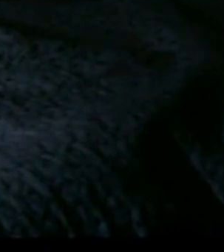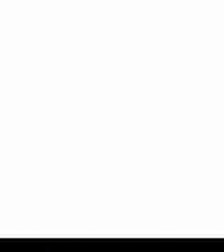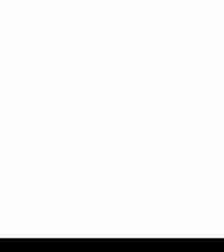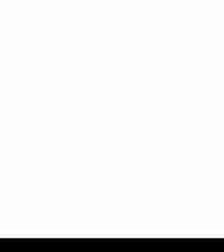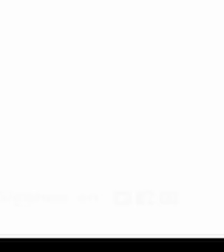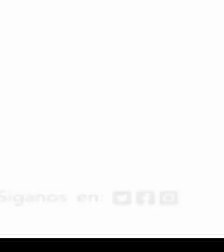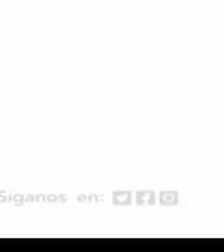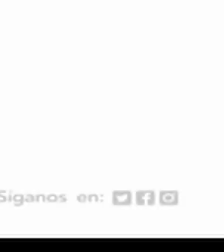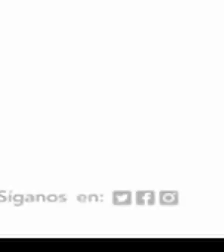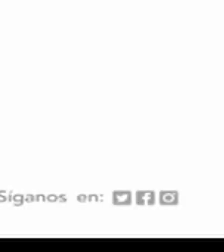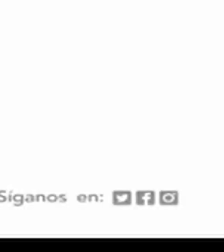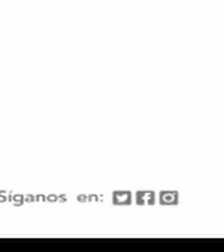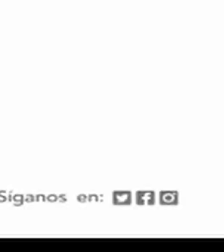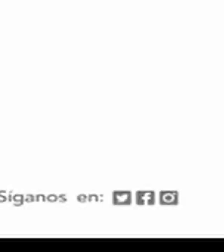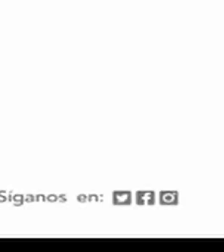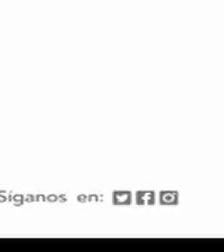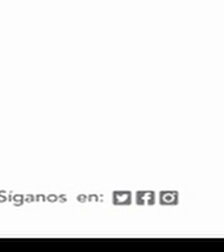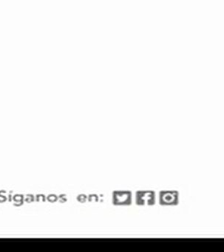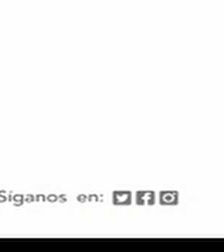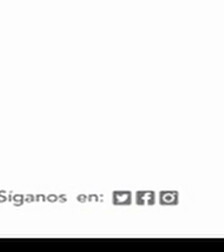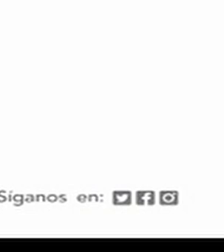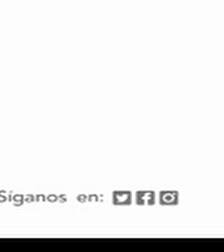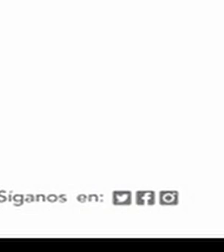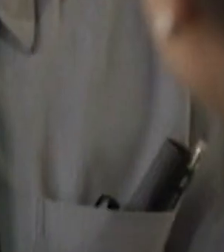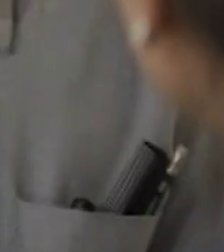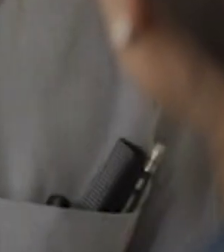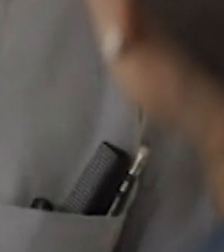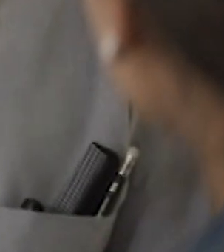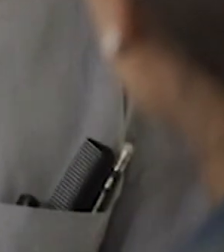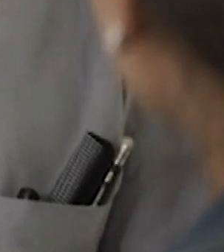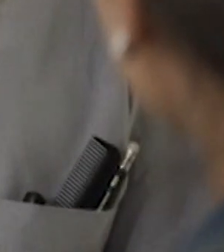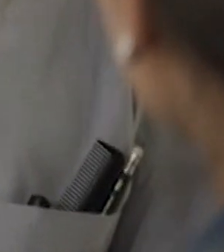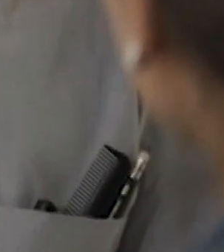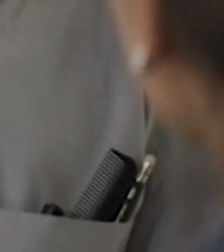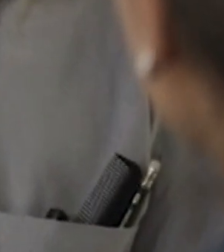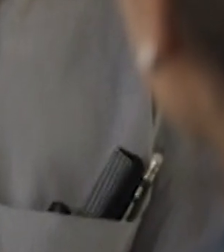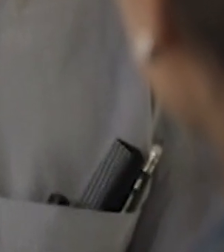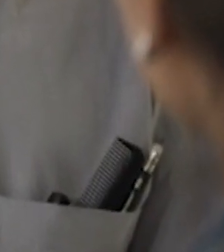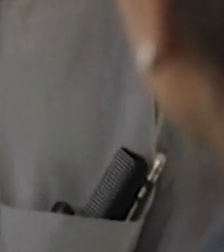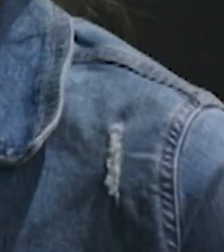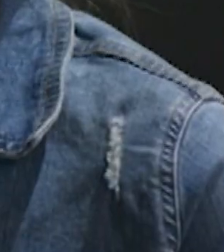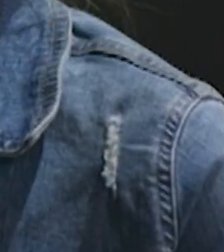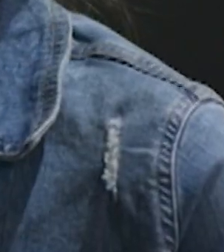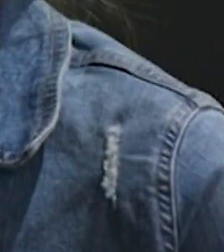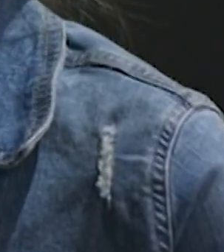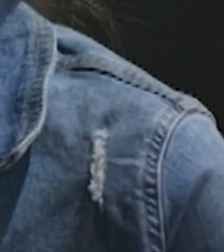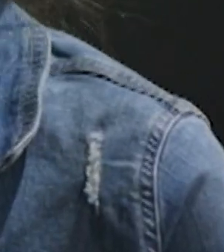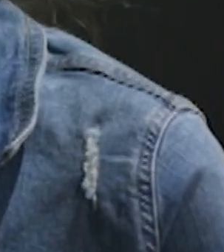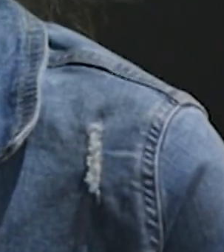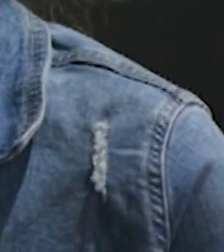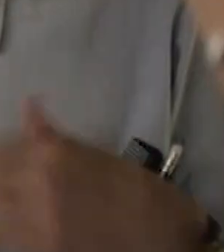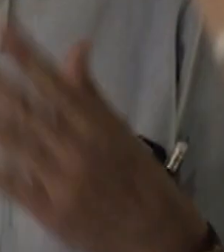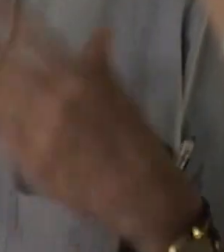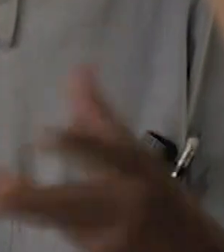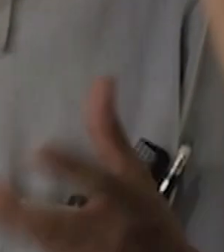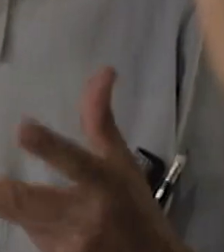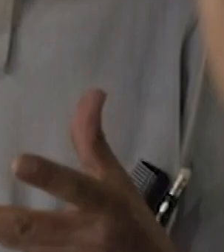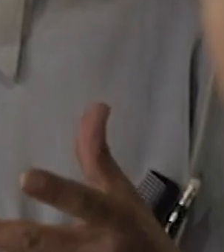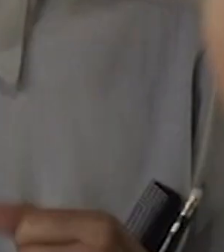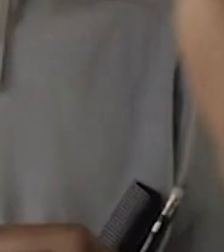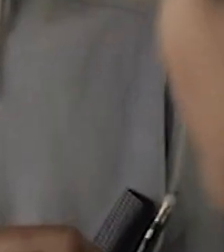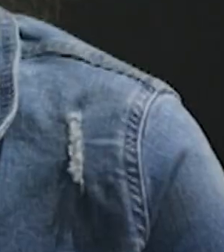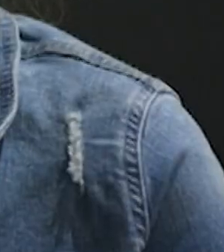Banco Nacional Juntos Somos Progreso tenemos un cliente y no tenemos nada preparado ¿Usted es buena para proponer